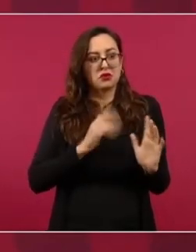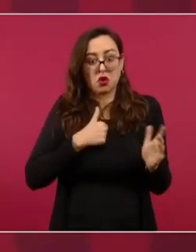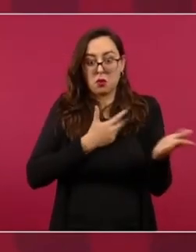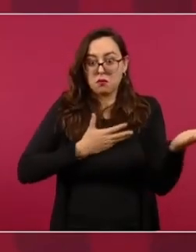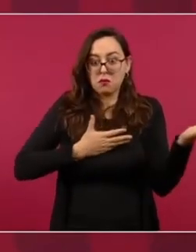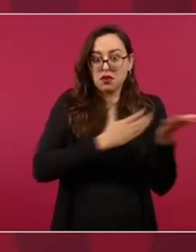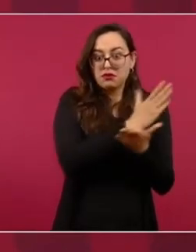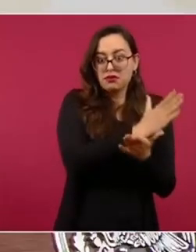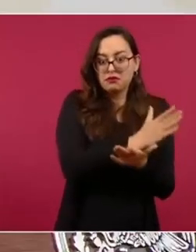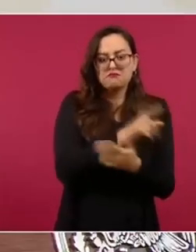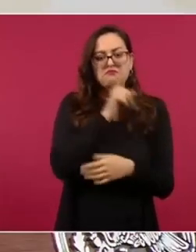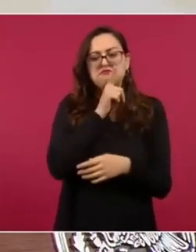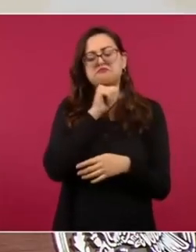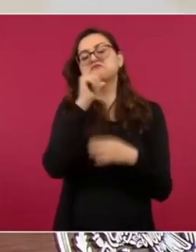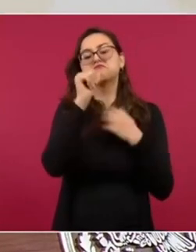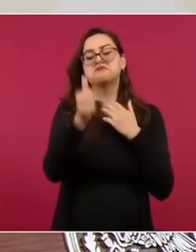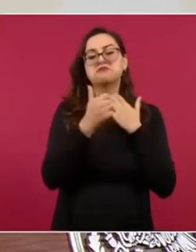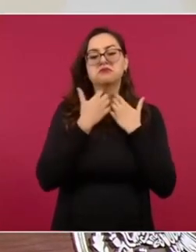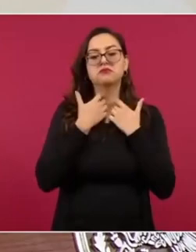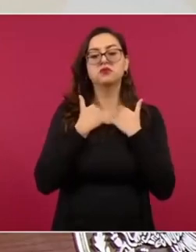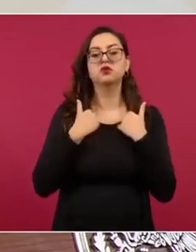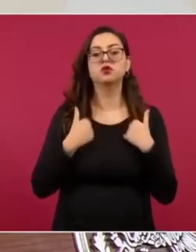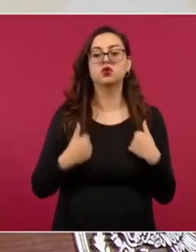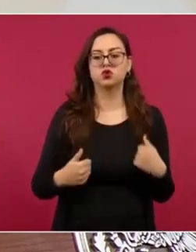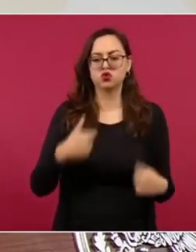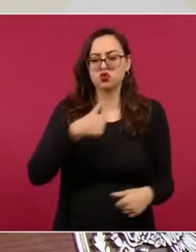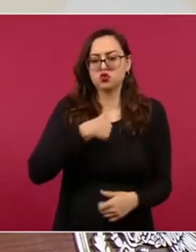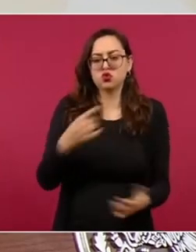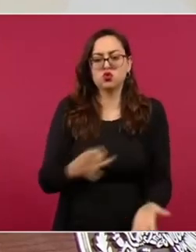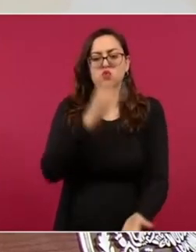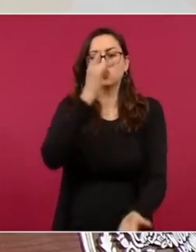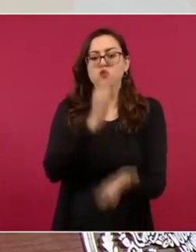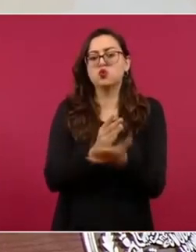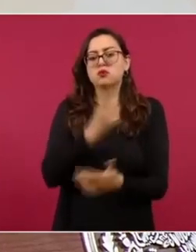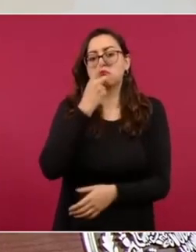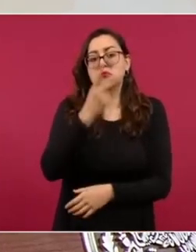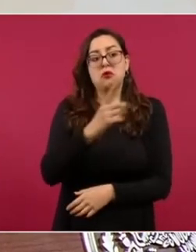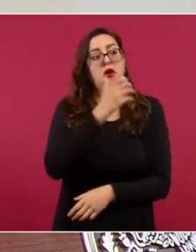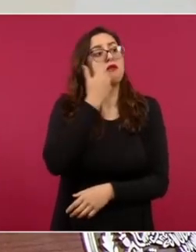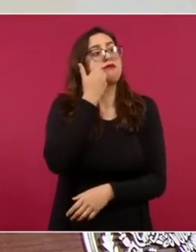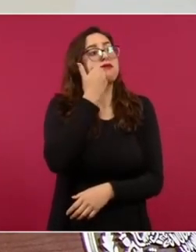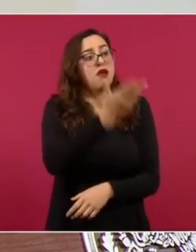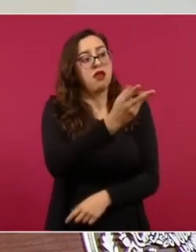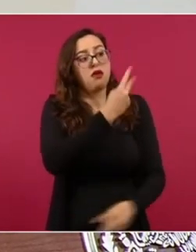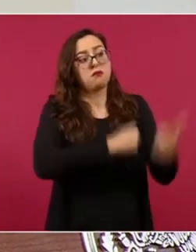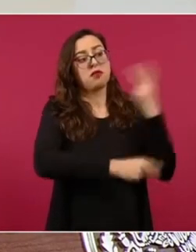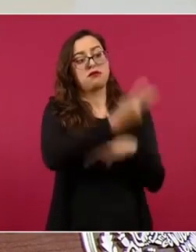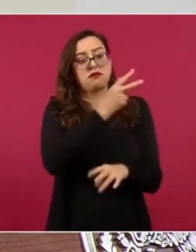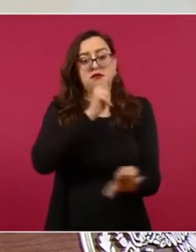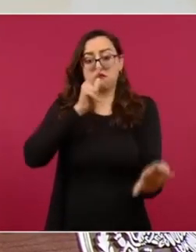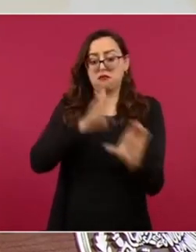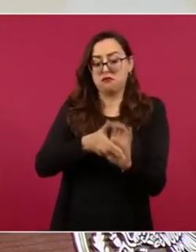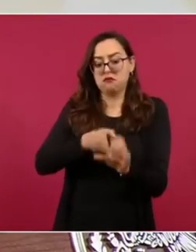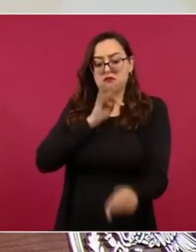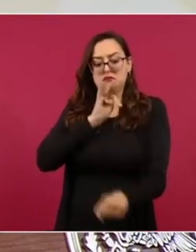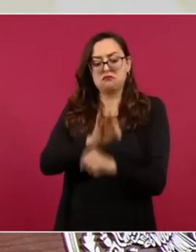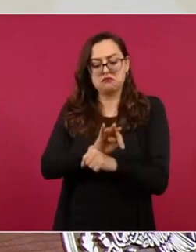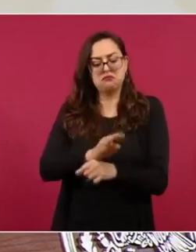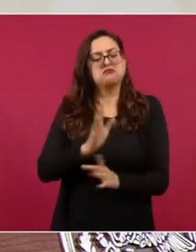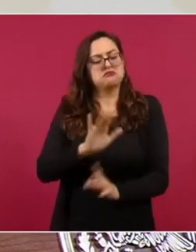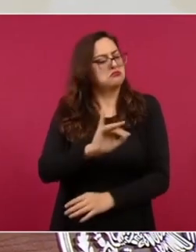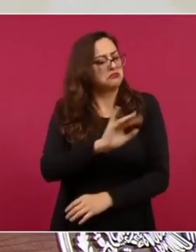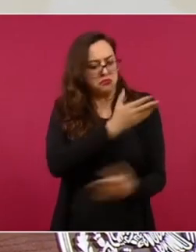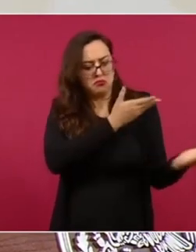dijimos que le ofrecíamos asilo y que estábamos con él.